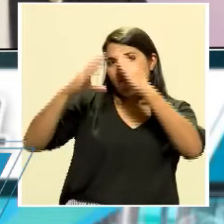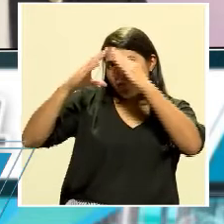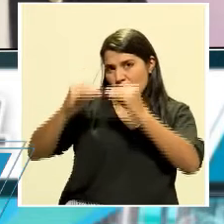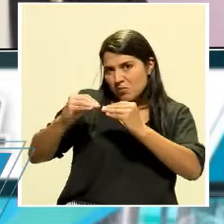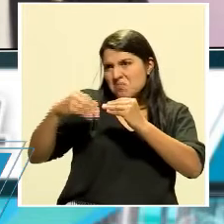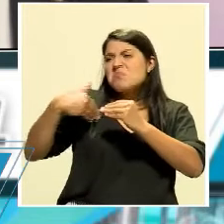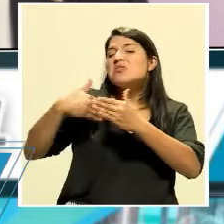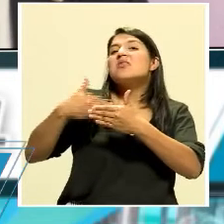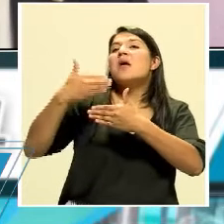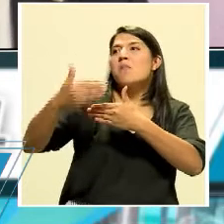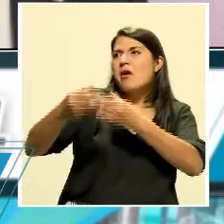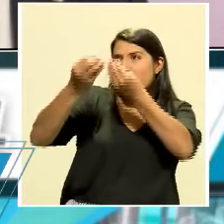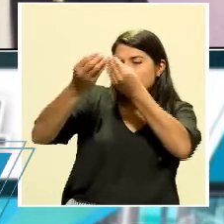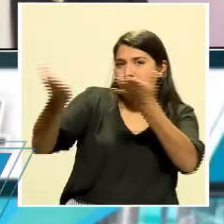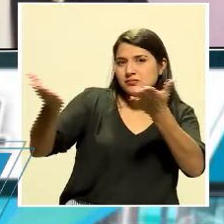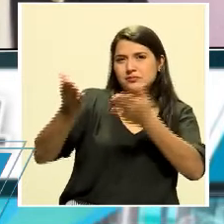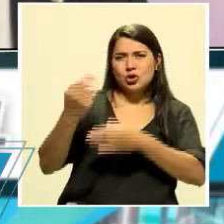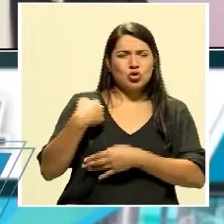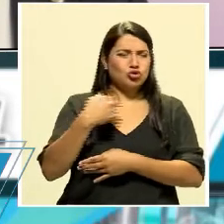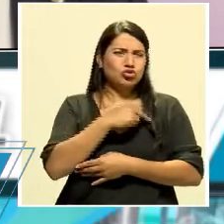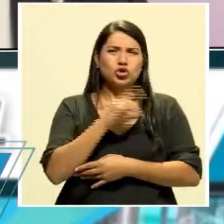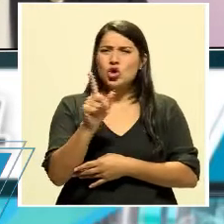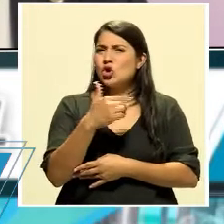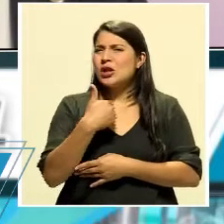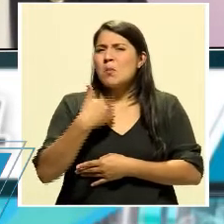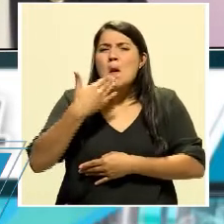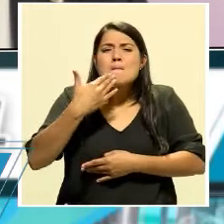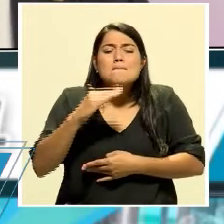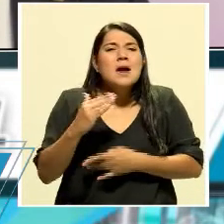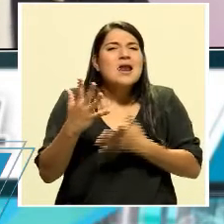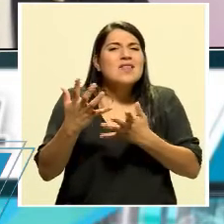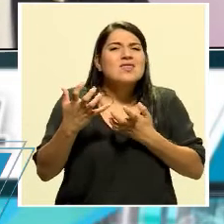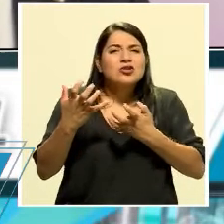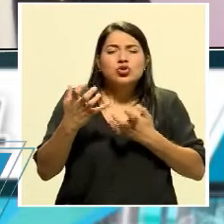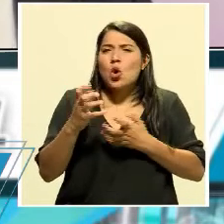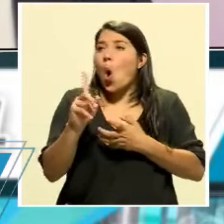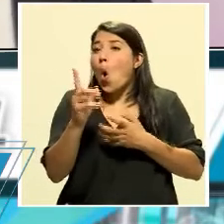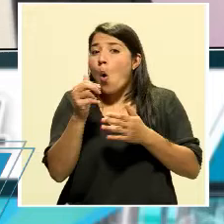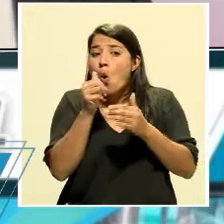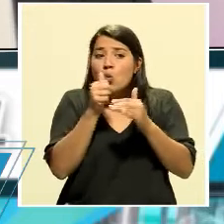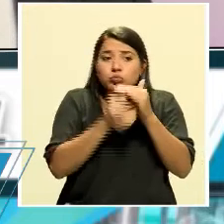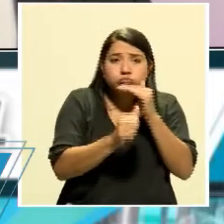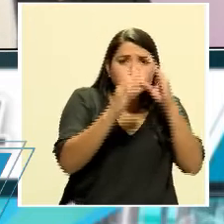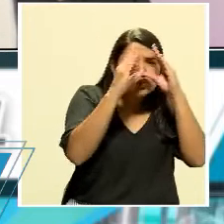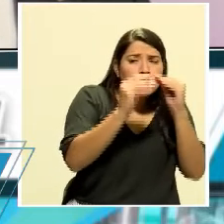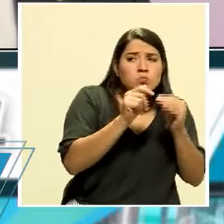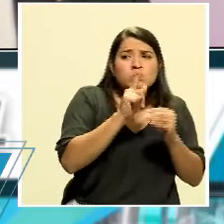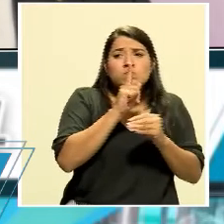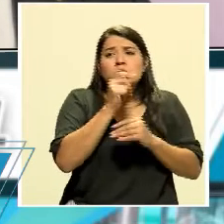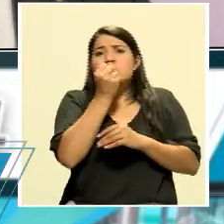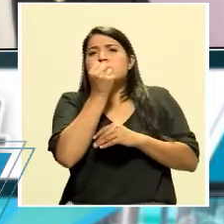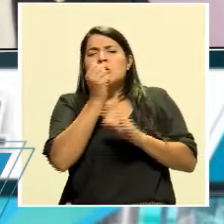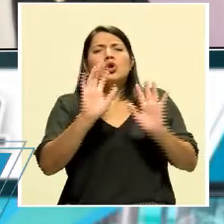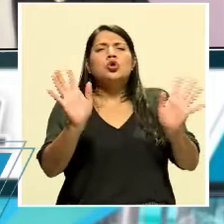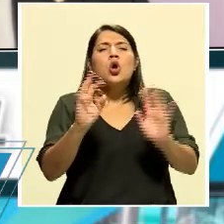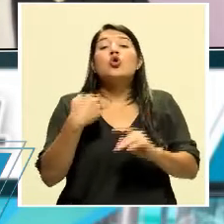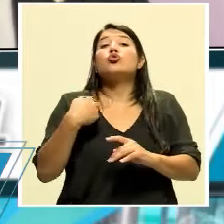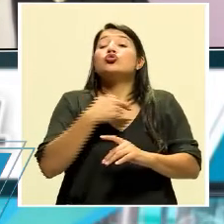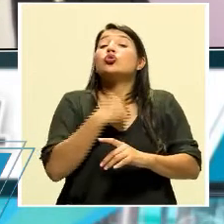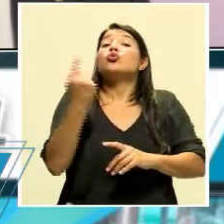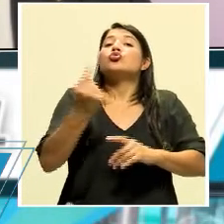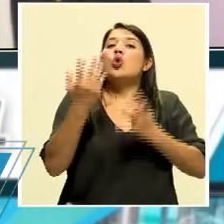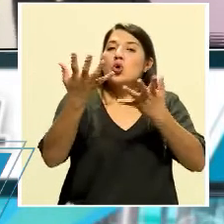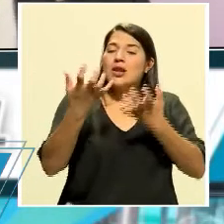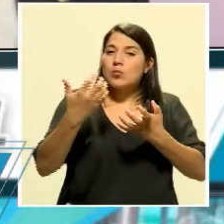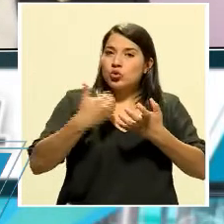que haga los cálculos. No ha habido ninguna mala intención ni falta de transparencia, simplemente hemos querido tener la información lo más completa,